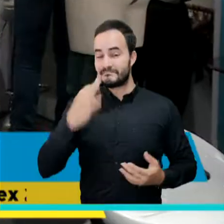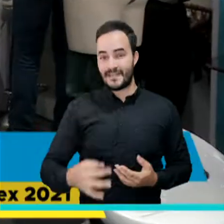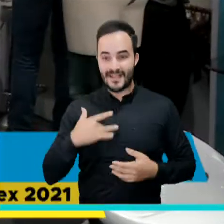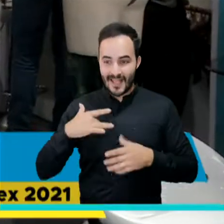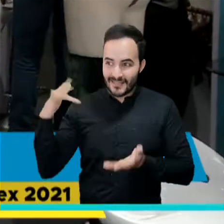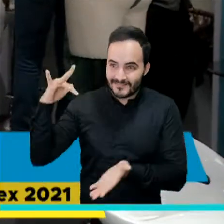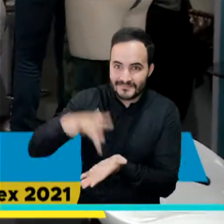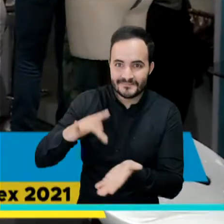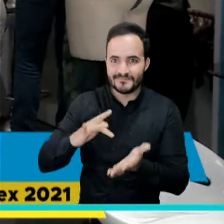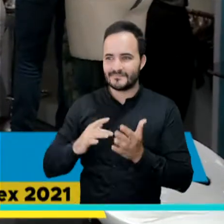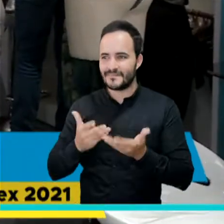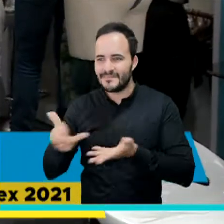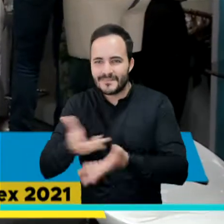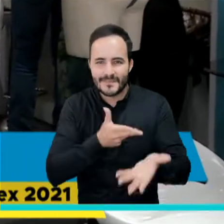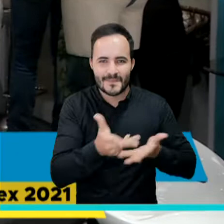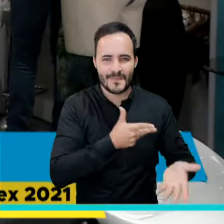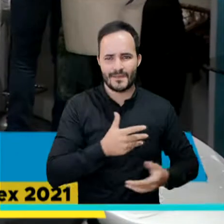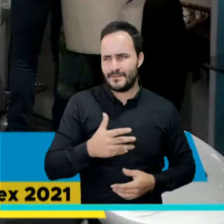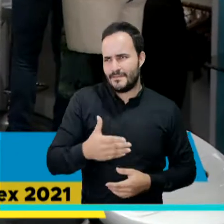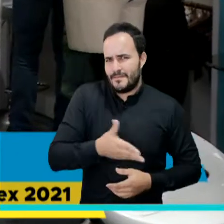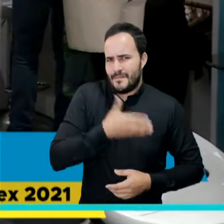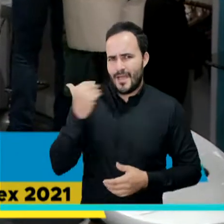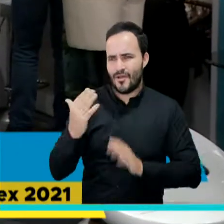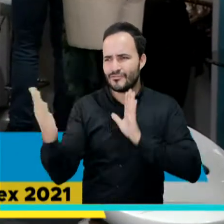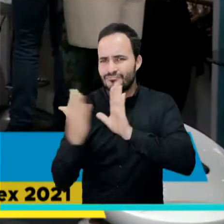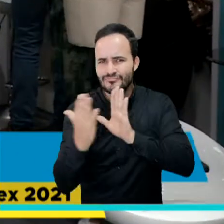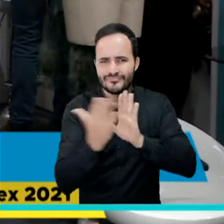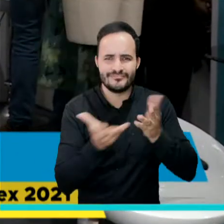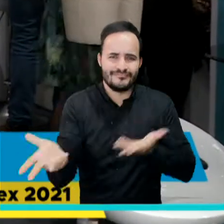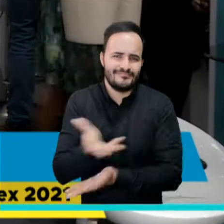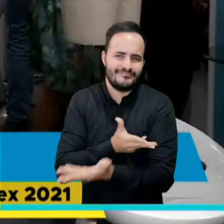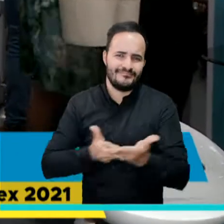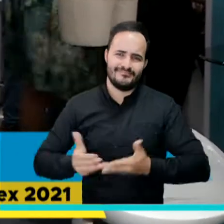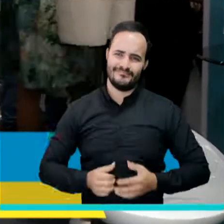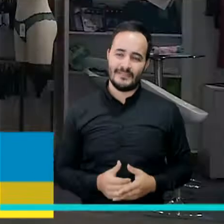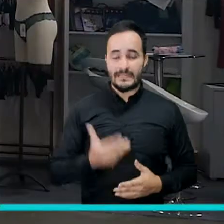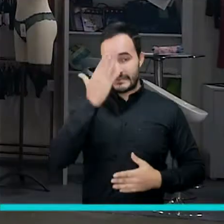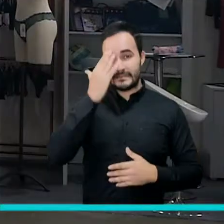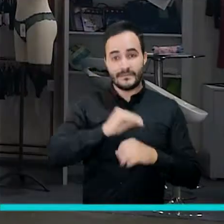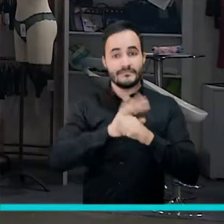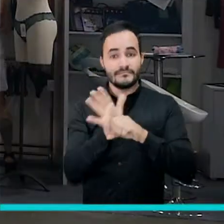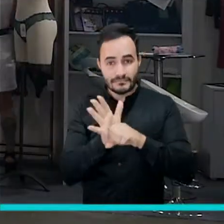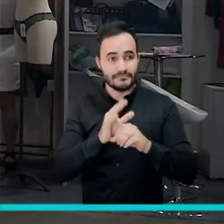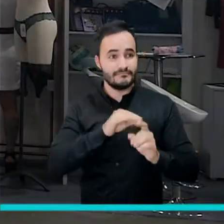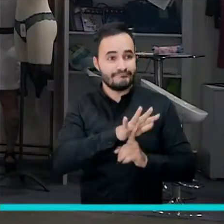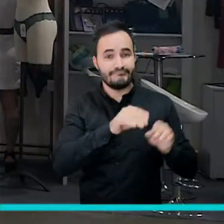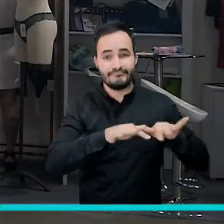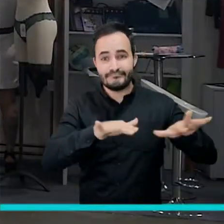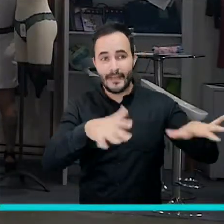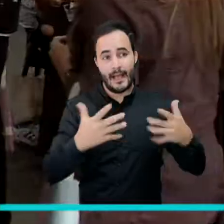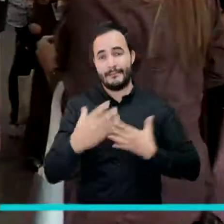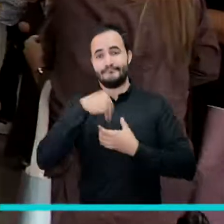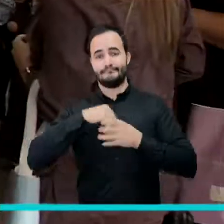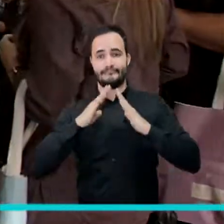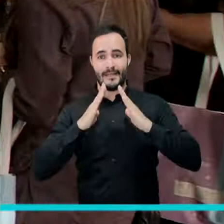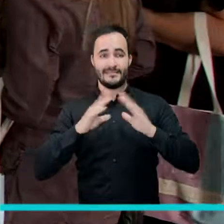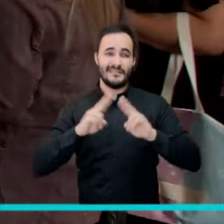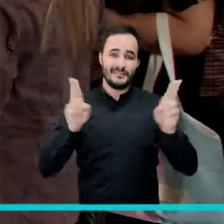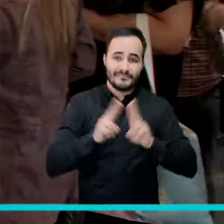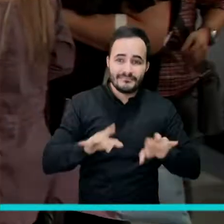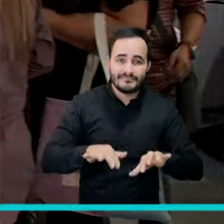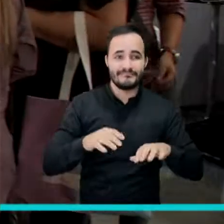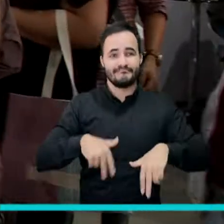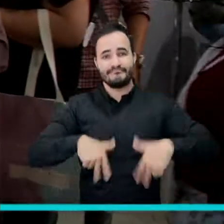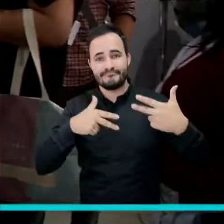Es una experiencia muy grata compartir con las personas cara a cara porque tú sabes por la pandemia hemos estado todos por internet,